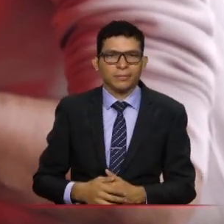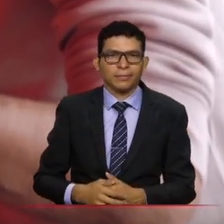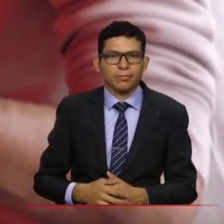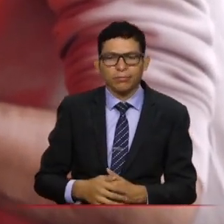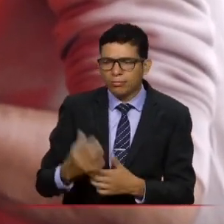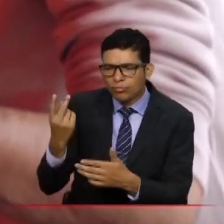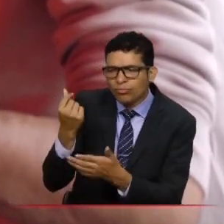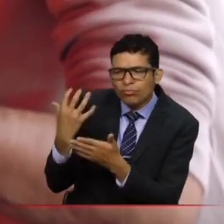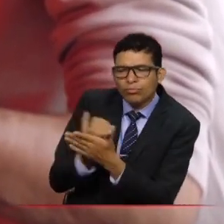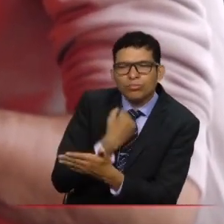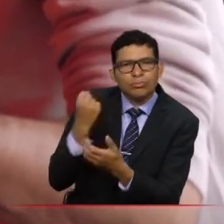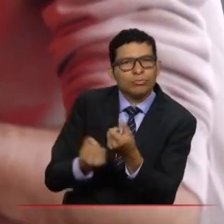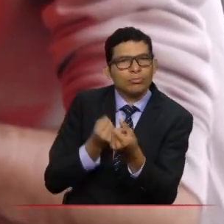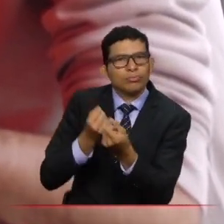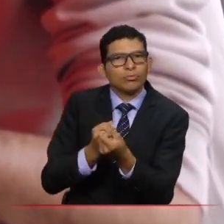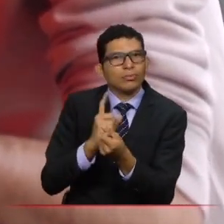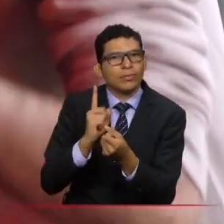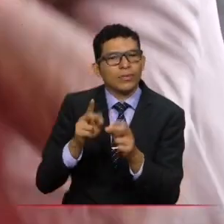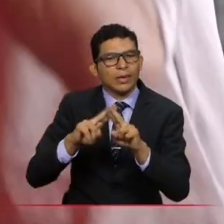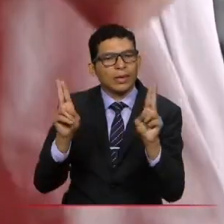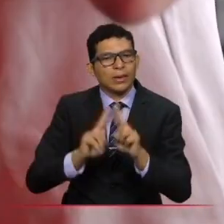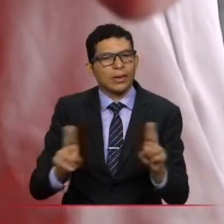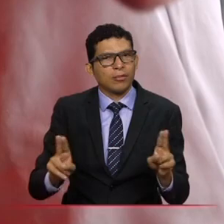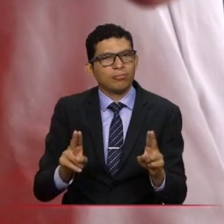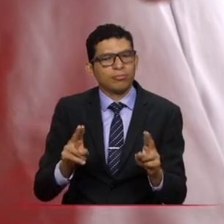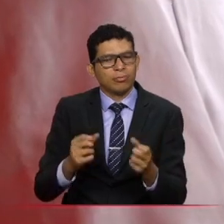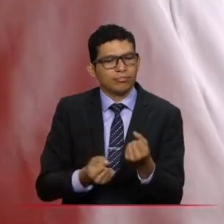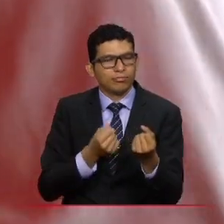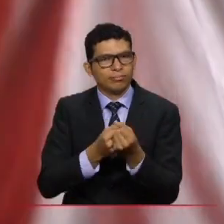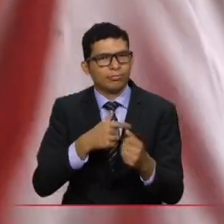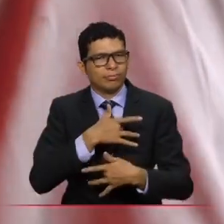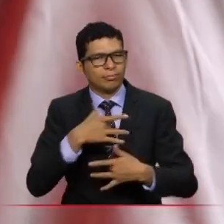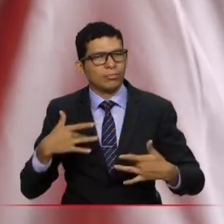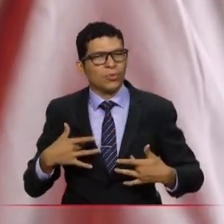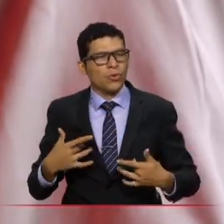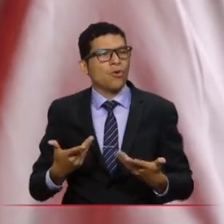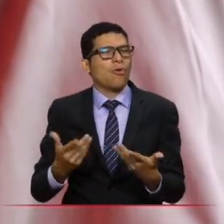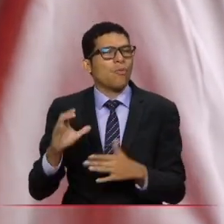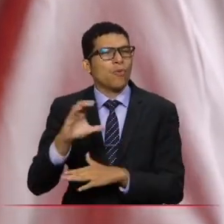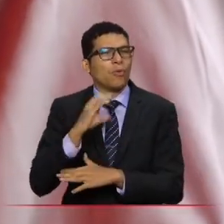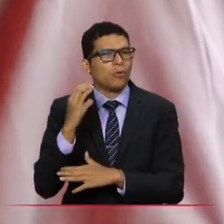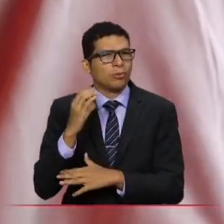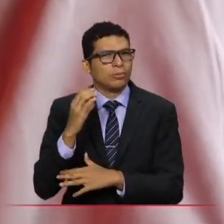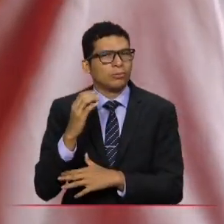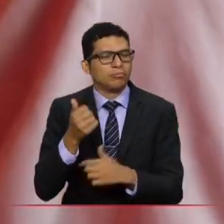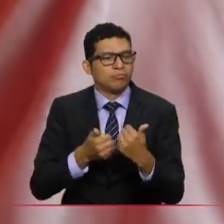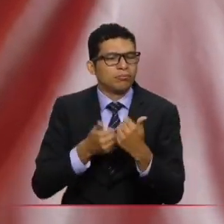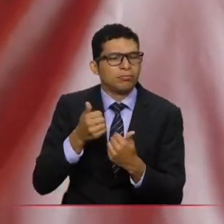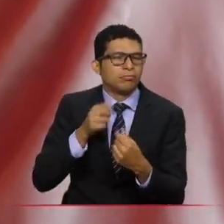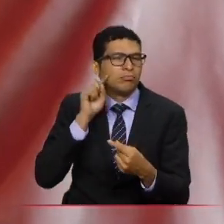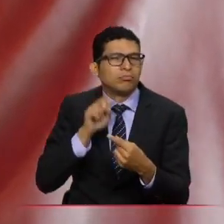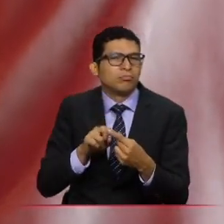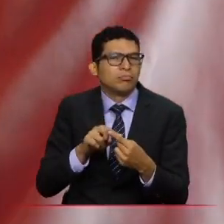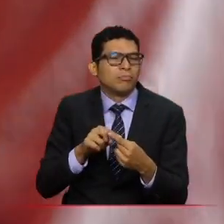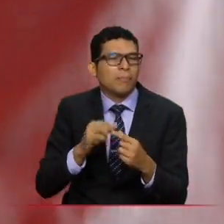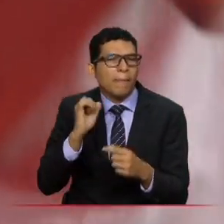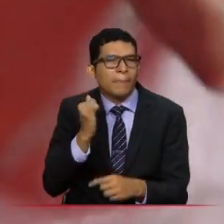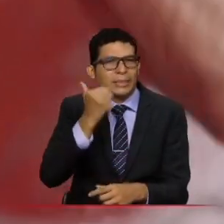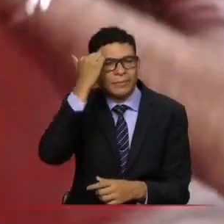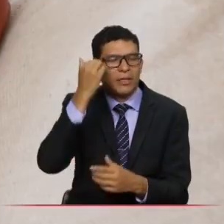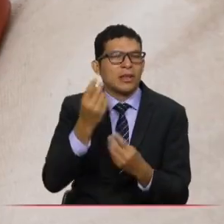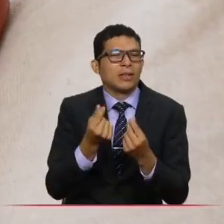los ingresos generados por las apuestas online al sector salud aquí en nuestro país? ¿Y cuáles son los principales destinos de estos recursos?